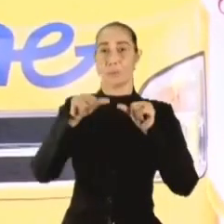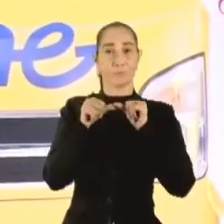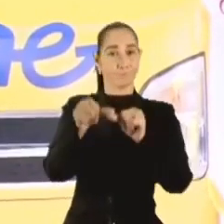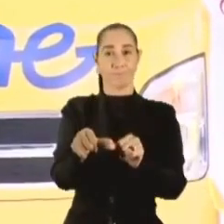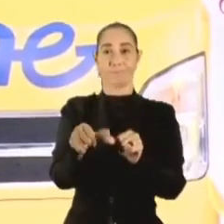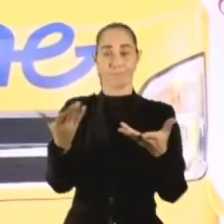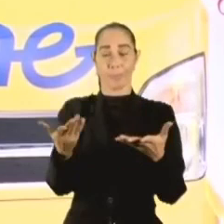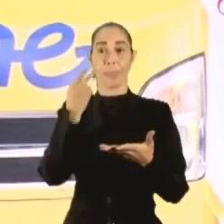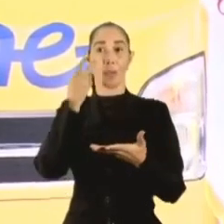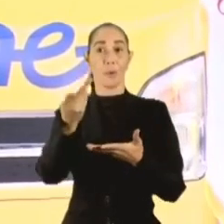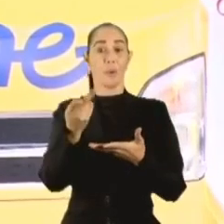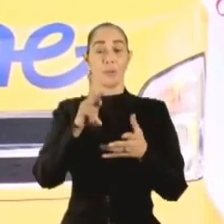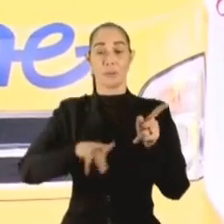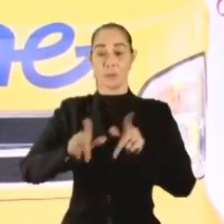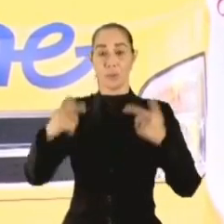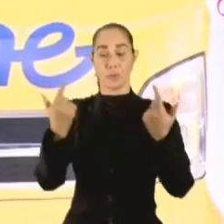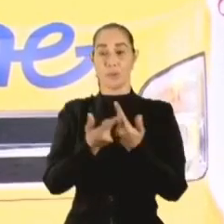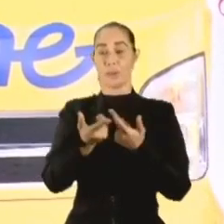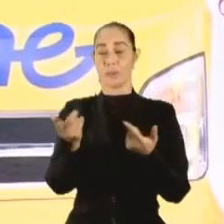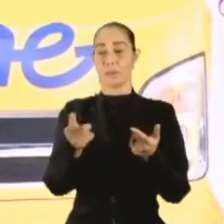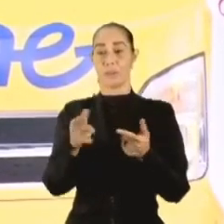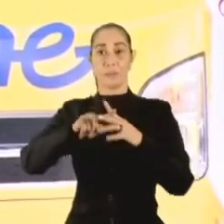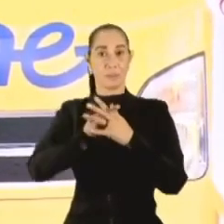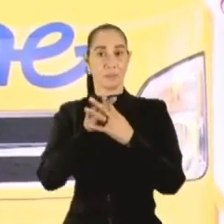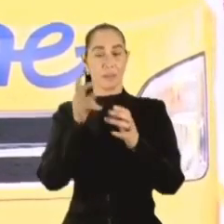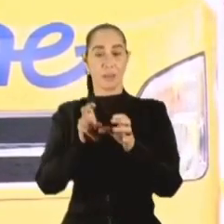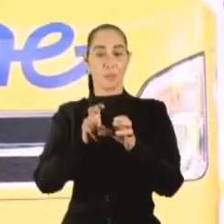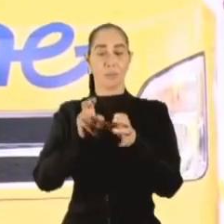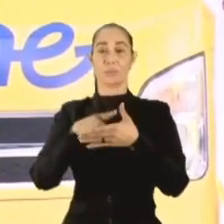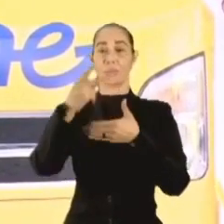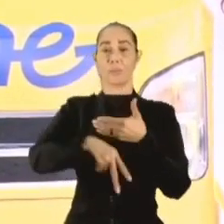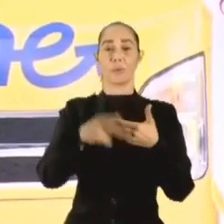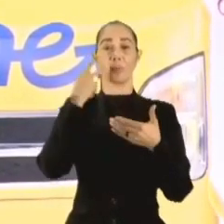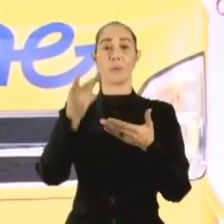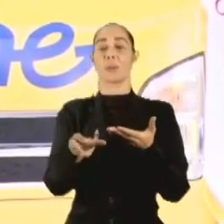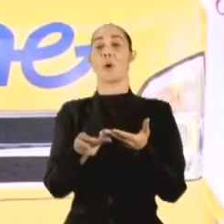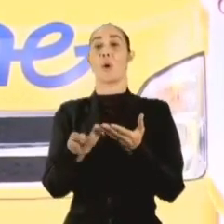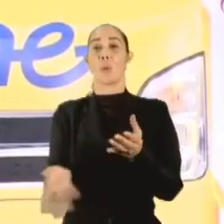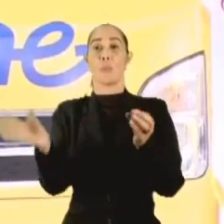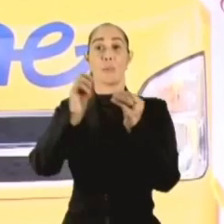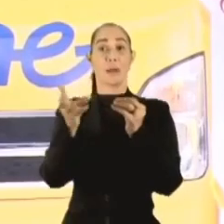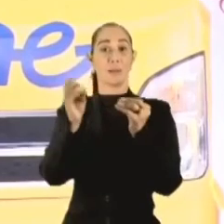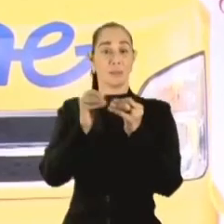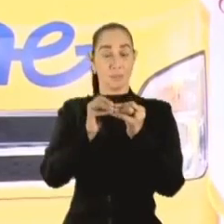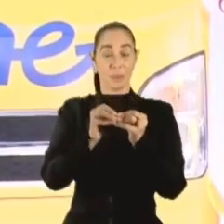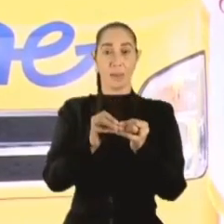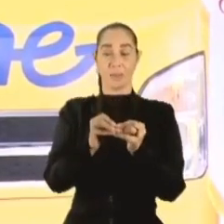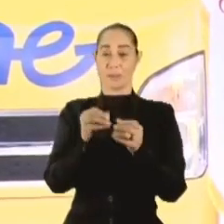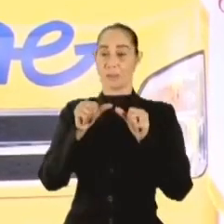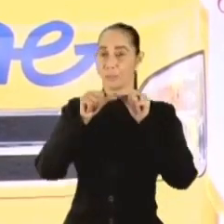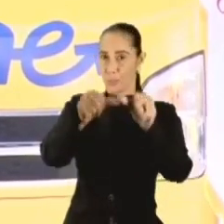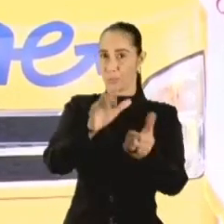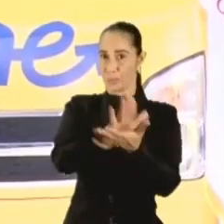que hemos visto en los lugares donde hicimos el plan piloto hemos visto cómo ha disminuido sustancialmente